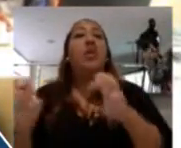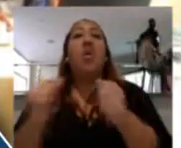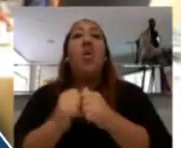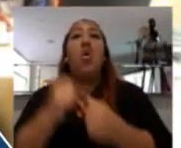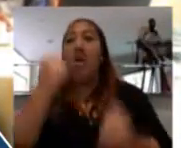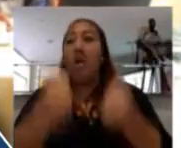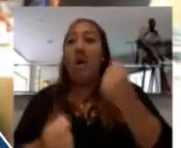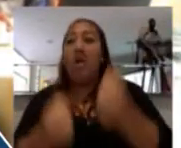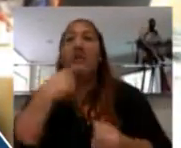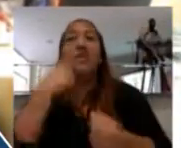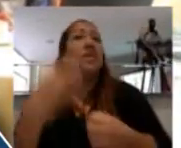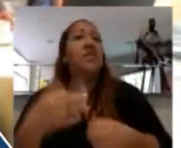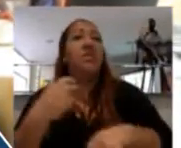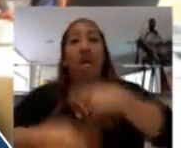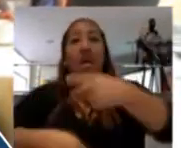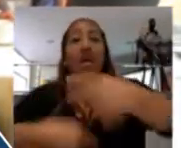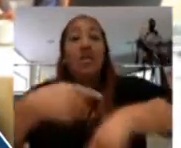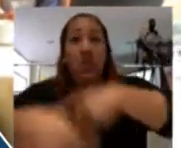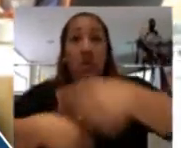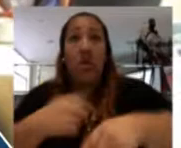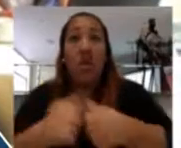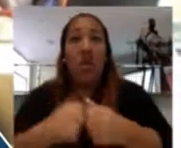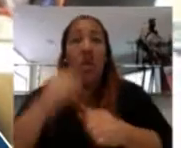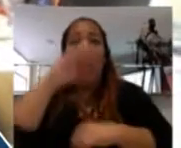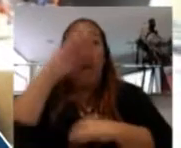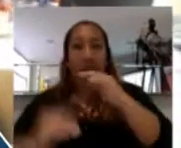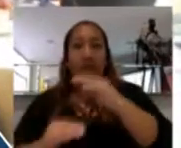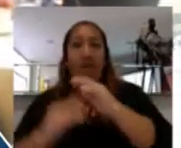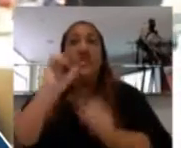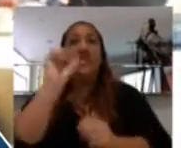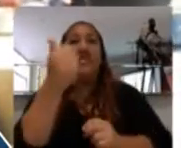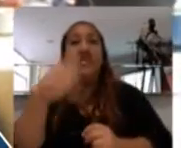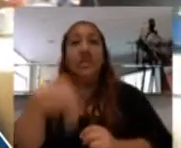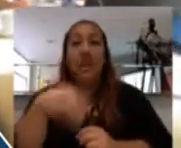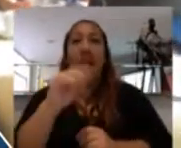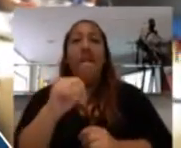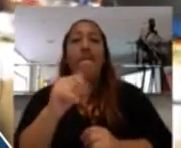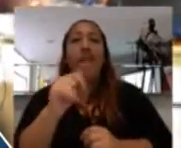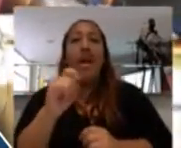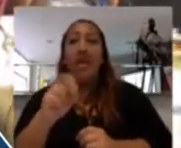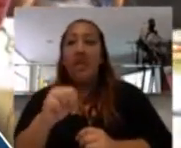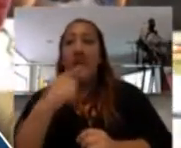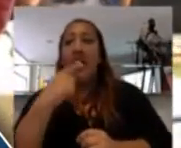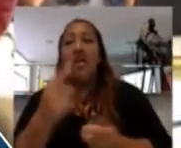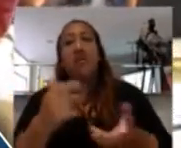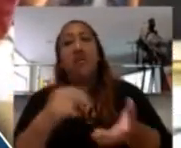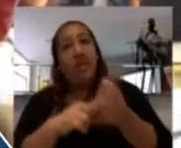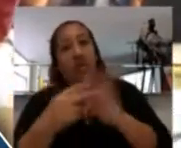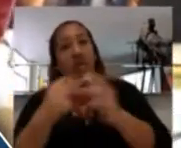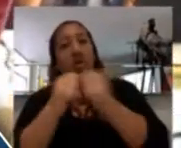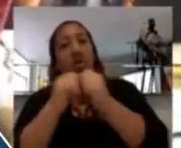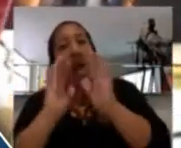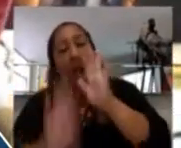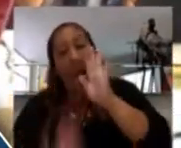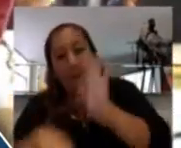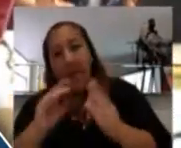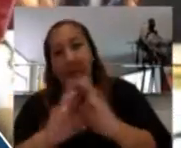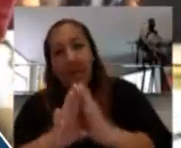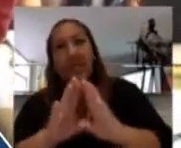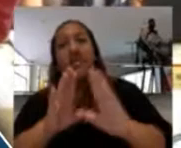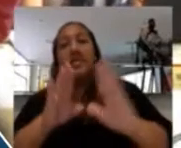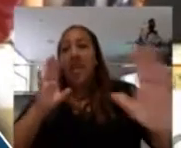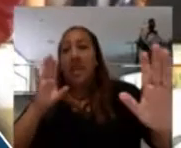vehículos que van a estar circulando por lo que es la bajada San Martín. Entonces es una situación, salvando obviamente las distancias y los